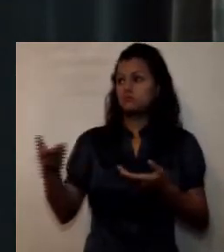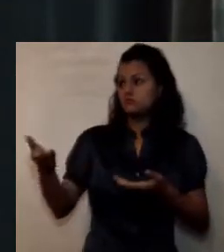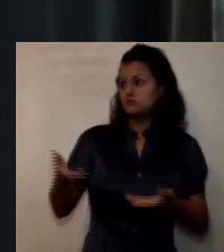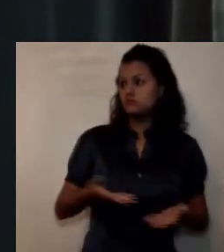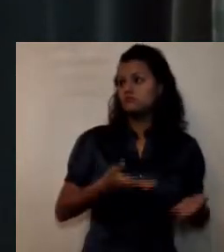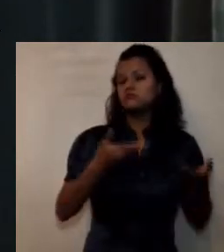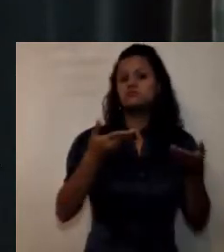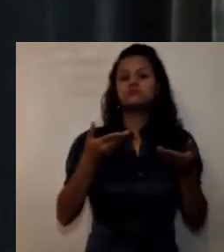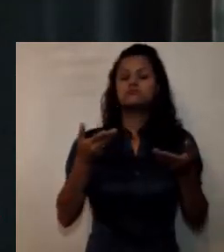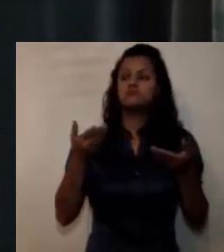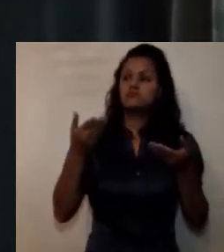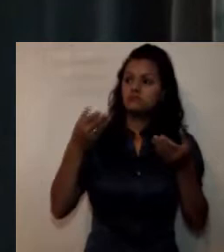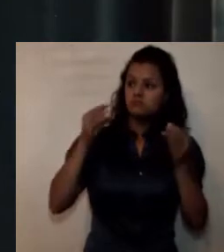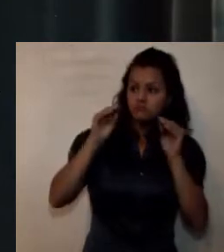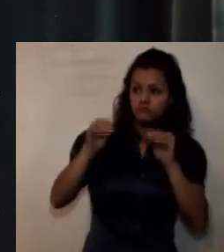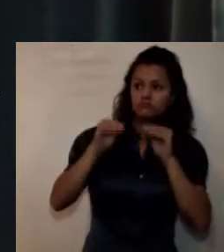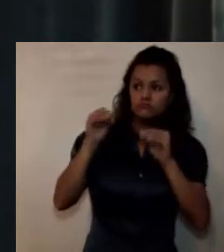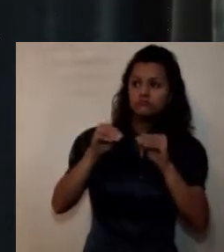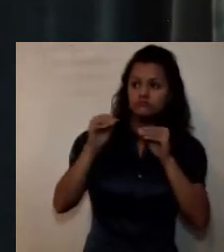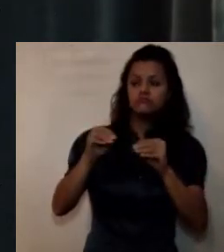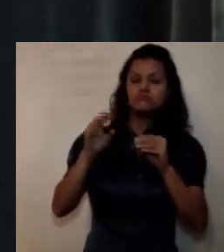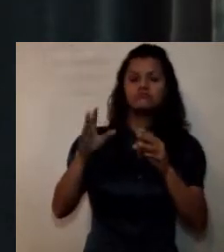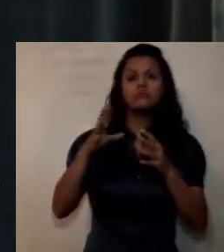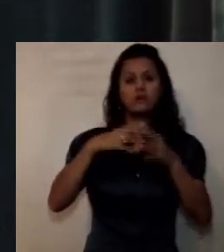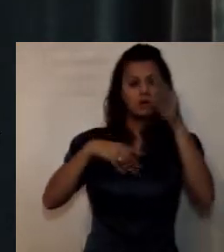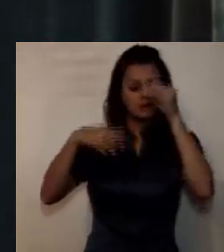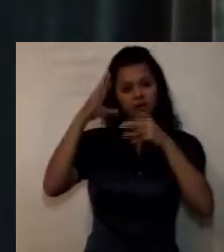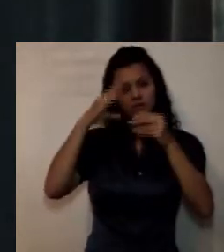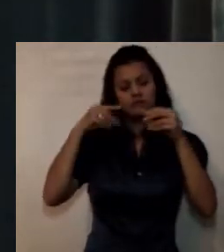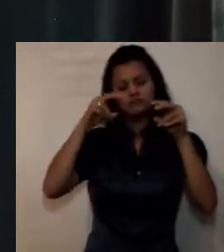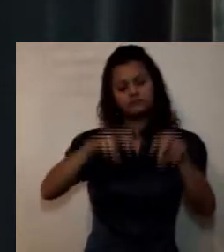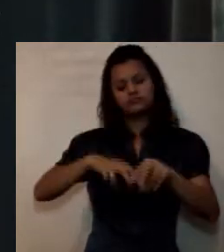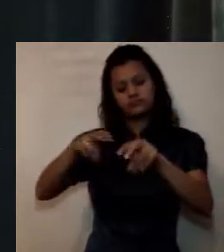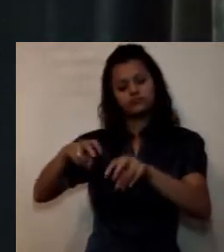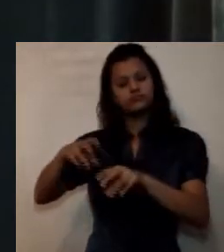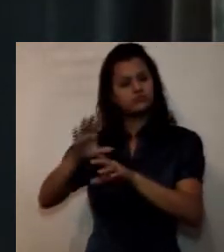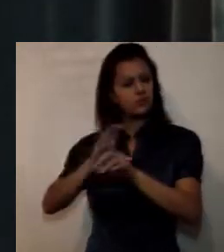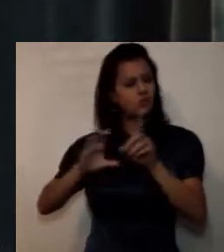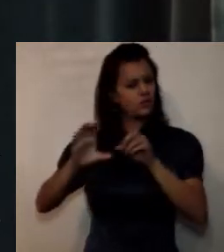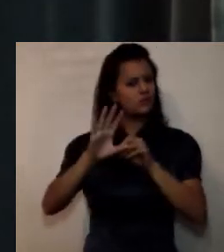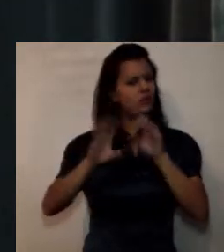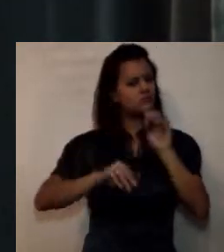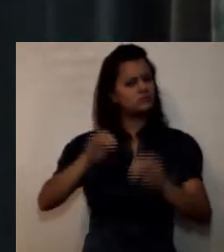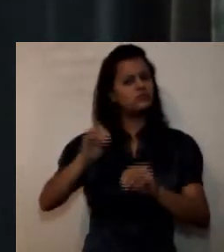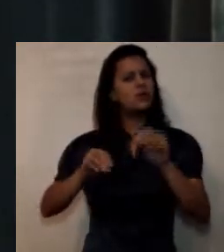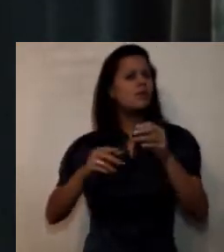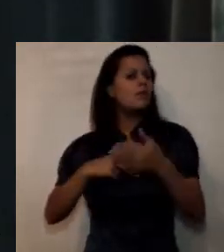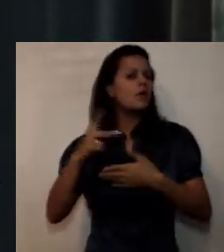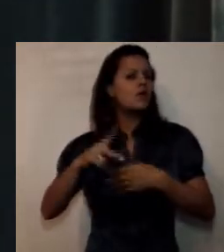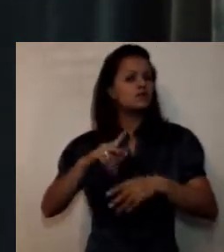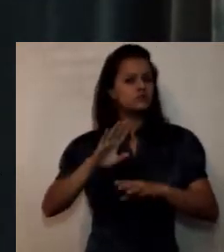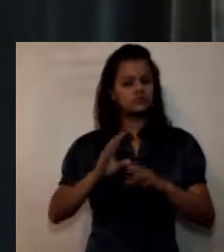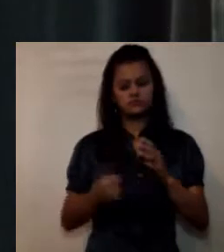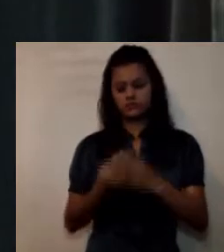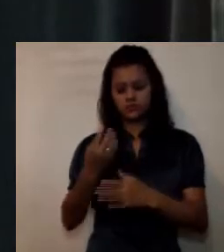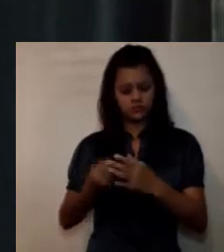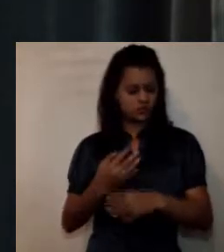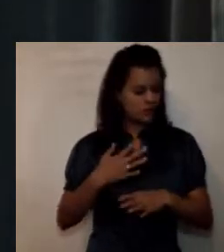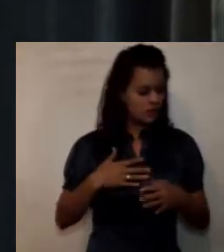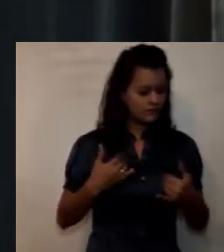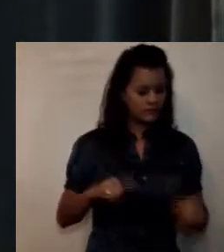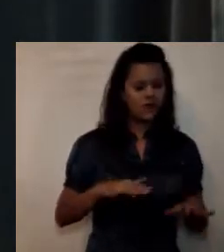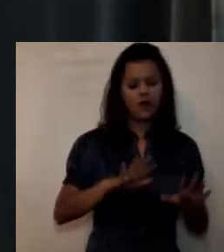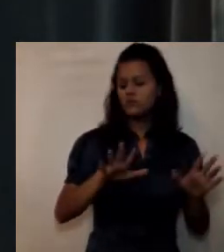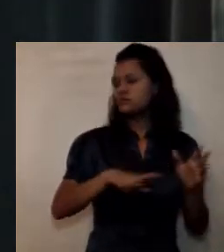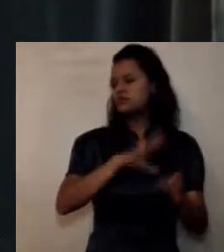los preparamos como tecnólogos en horticultura desarrollan los proyectos productivos para que luego regresen a sus áreas de